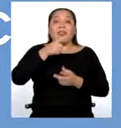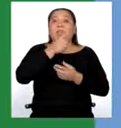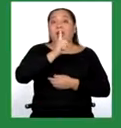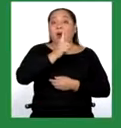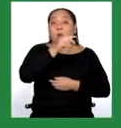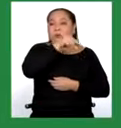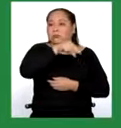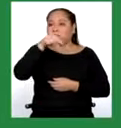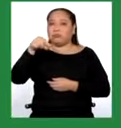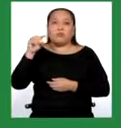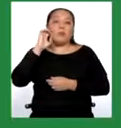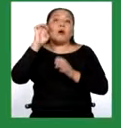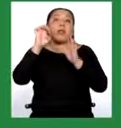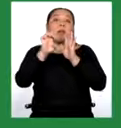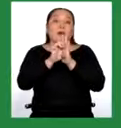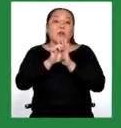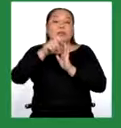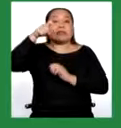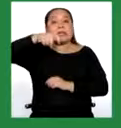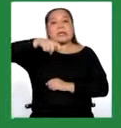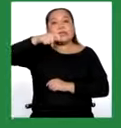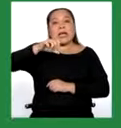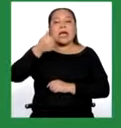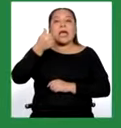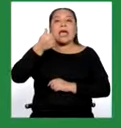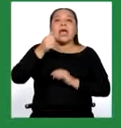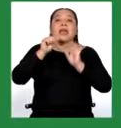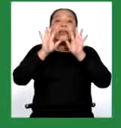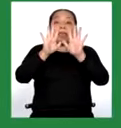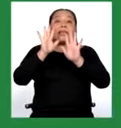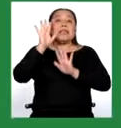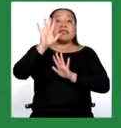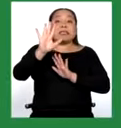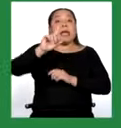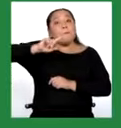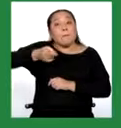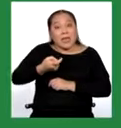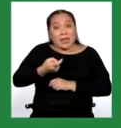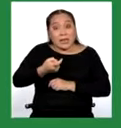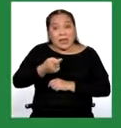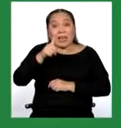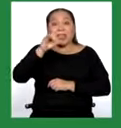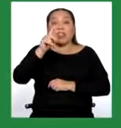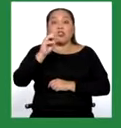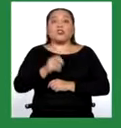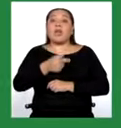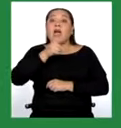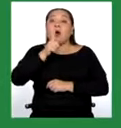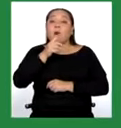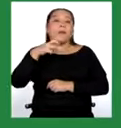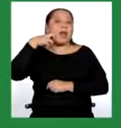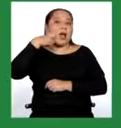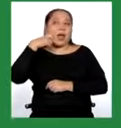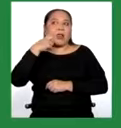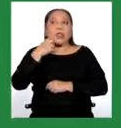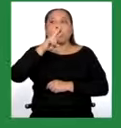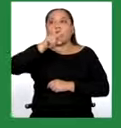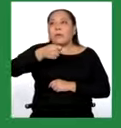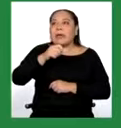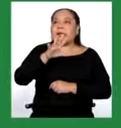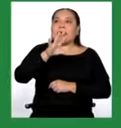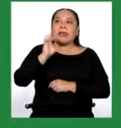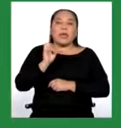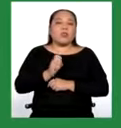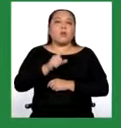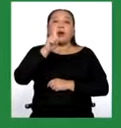Por ejemplo, se necesitan 15.000 litros de agua para un kilo de carne. 2.500 litros de agua para un